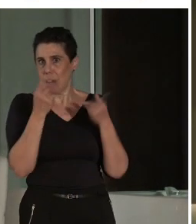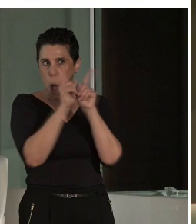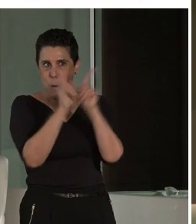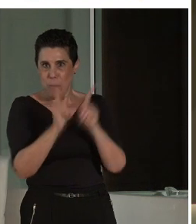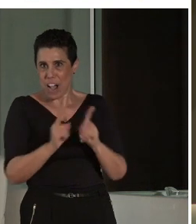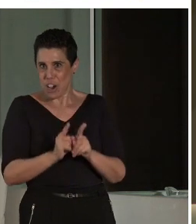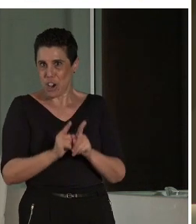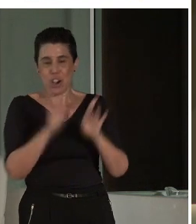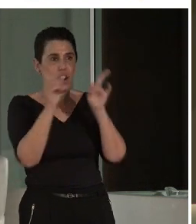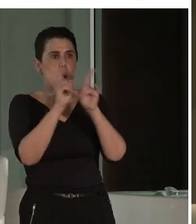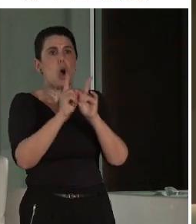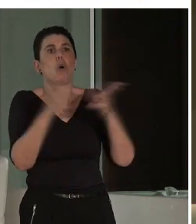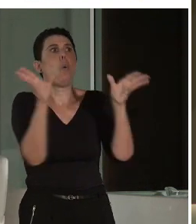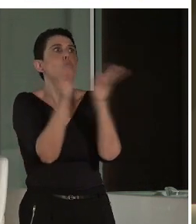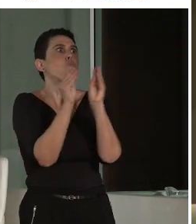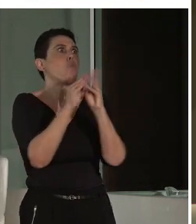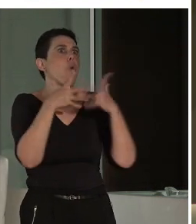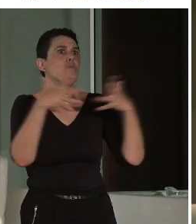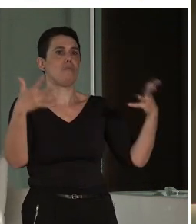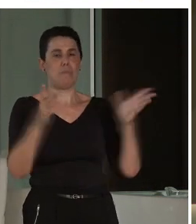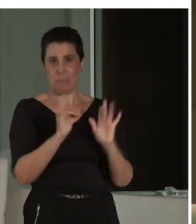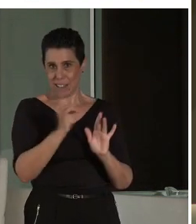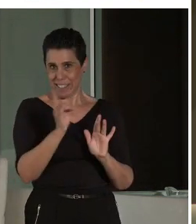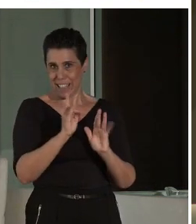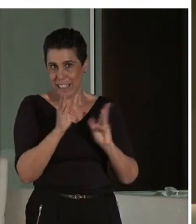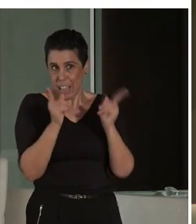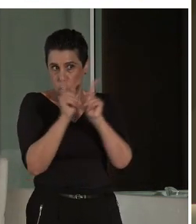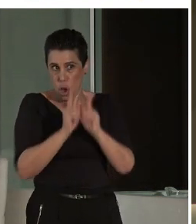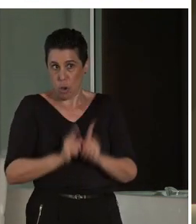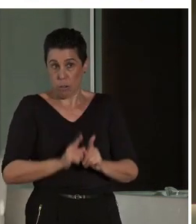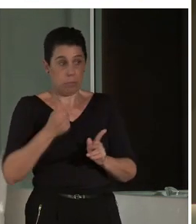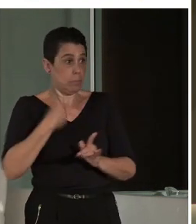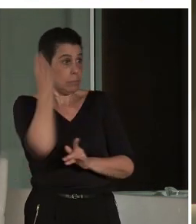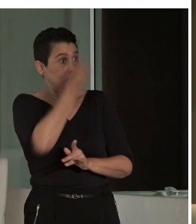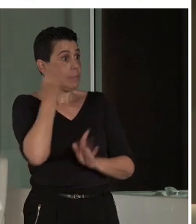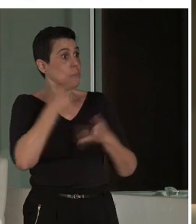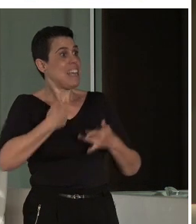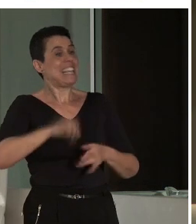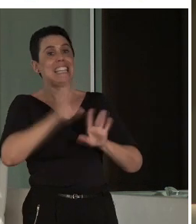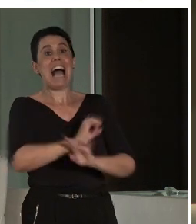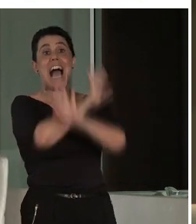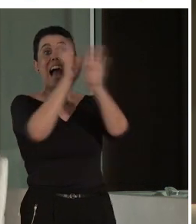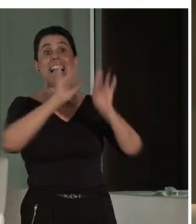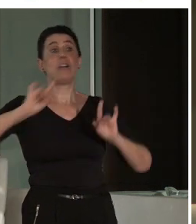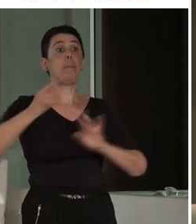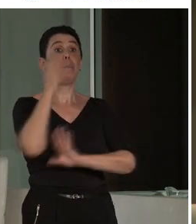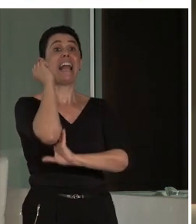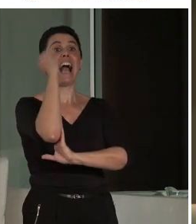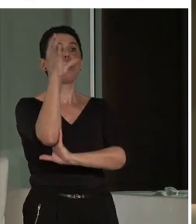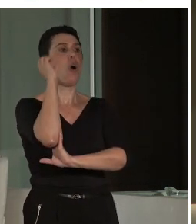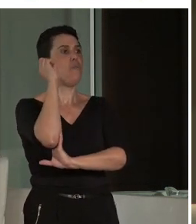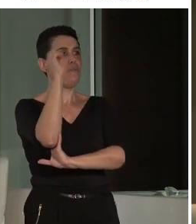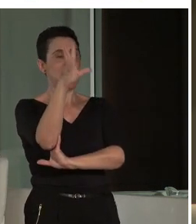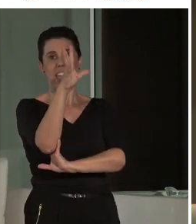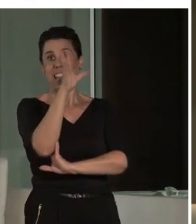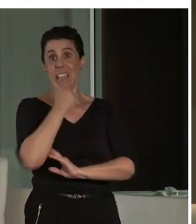toméis como unas grandes conclusiones, pero bueno, yo creo que nos ha quedado claro con la primera conferencia, Marco, que la